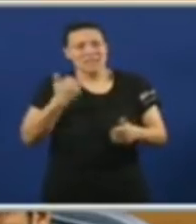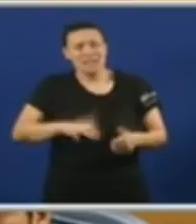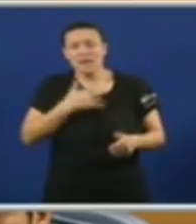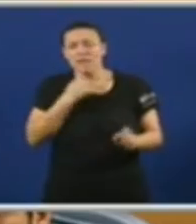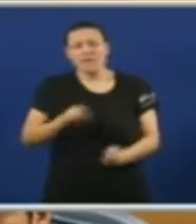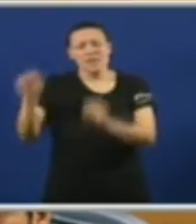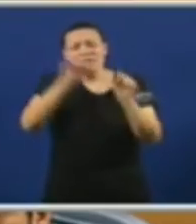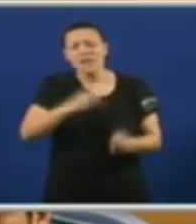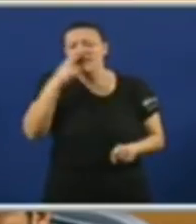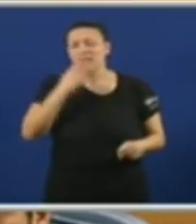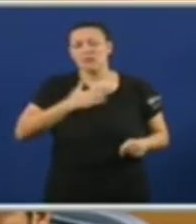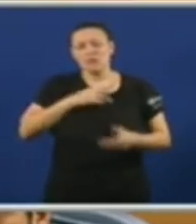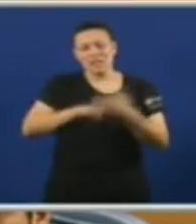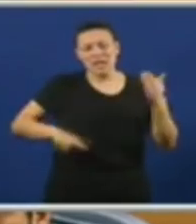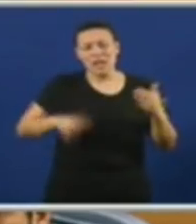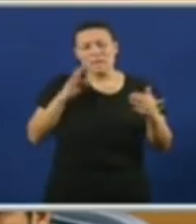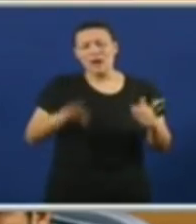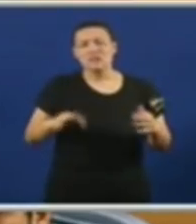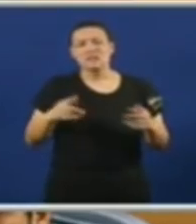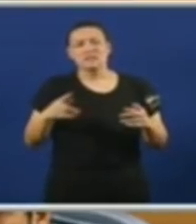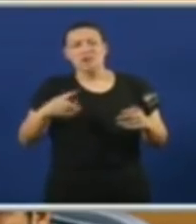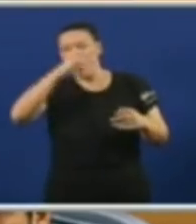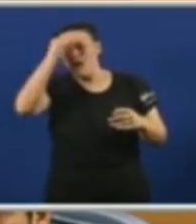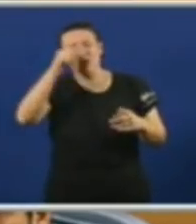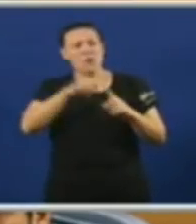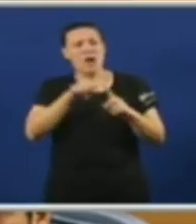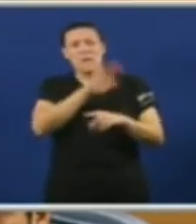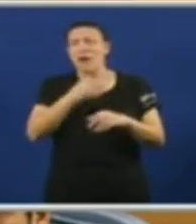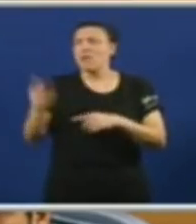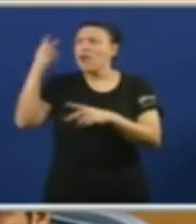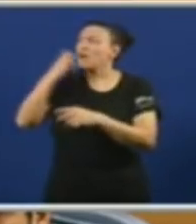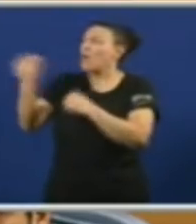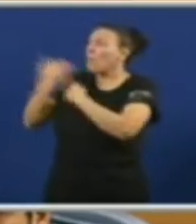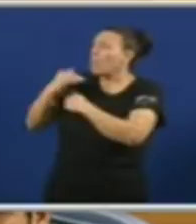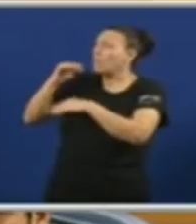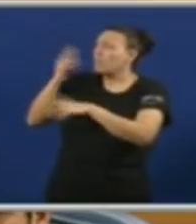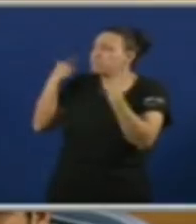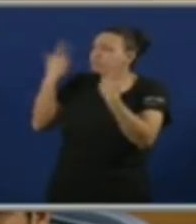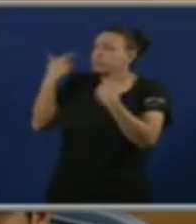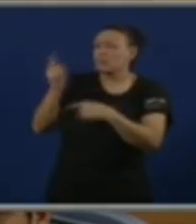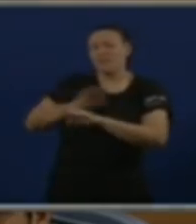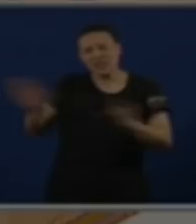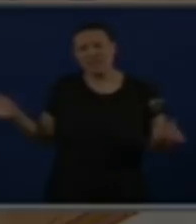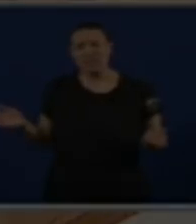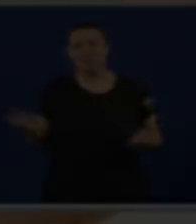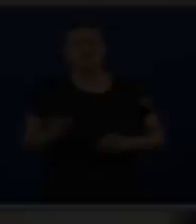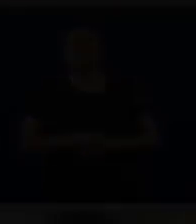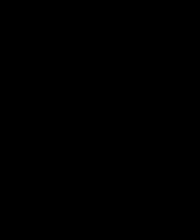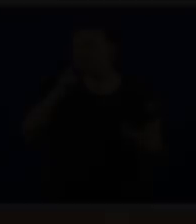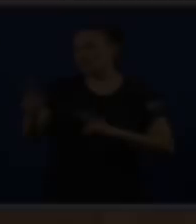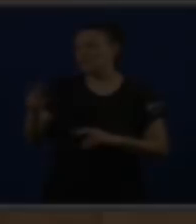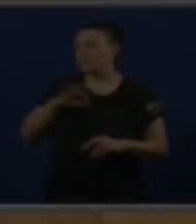defender os intereses de Galiza E deixar de comportarse Como un subordinado de Rajoy Moitas gracias Gracias, señora Pontón